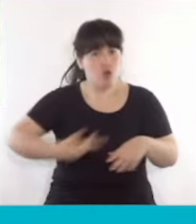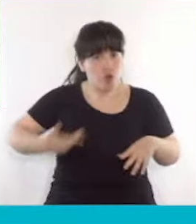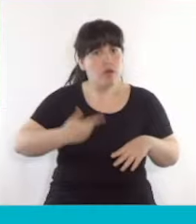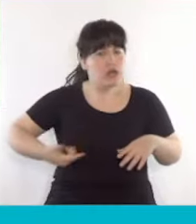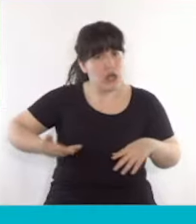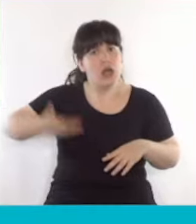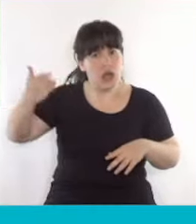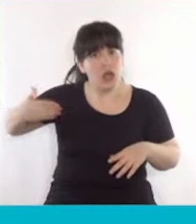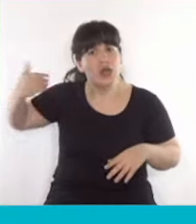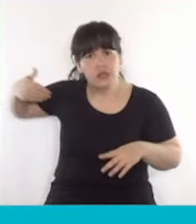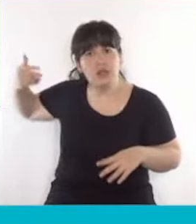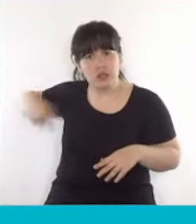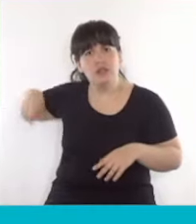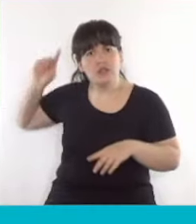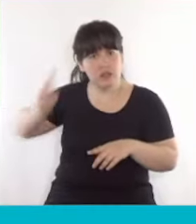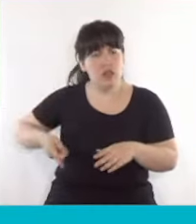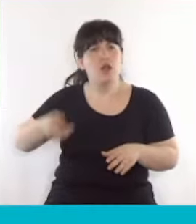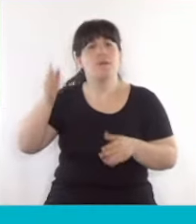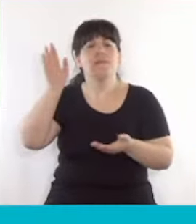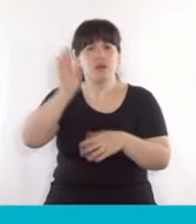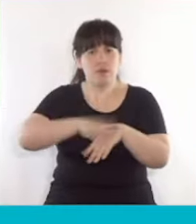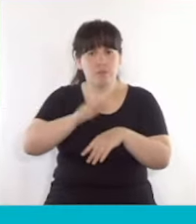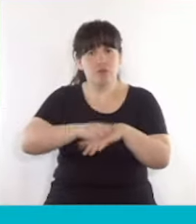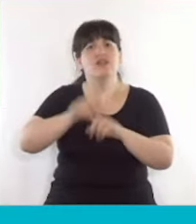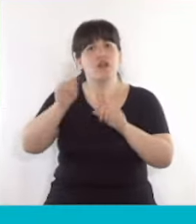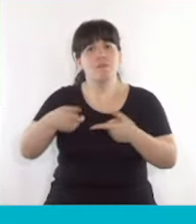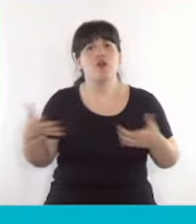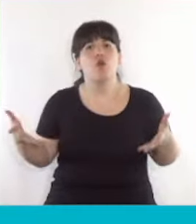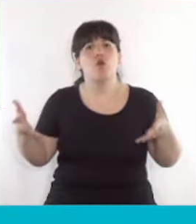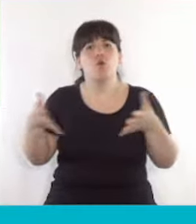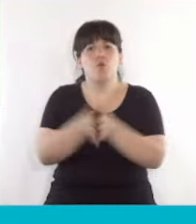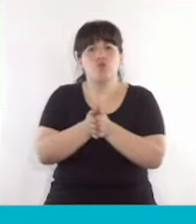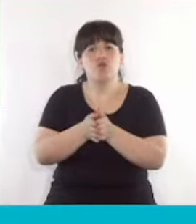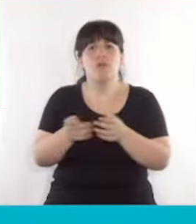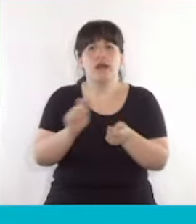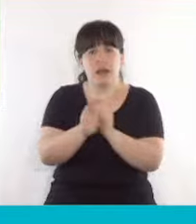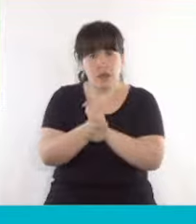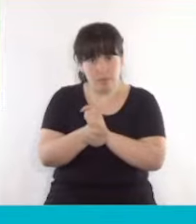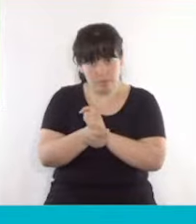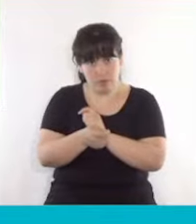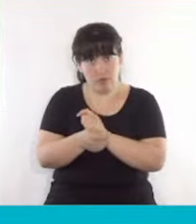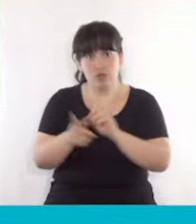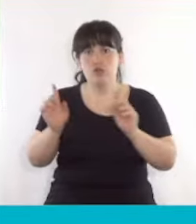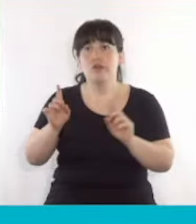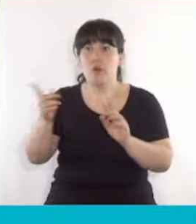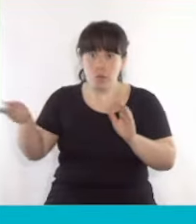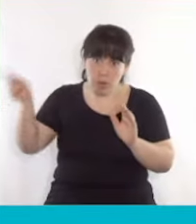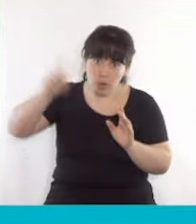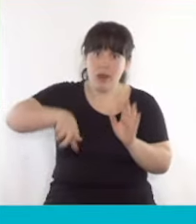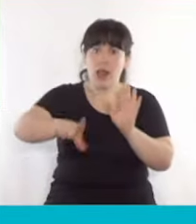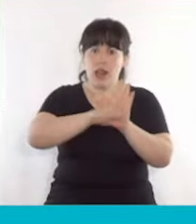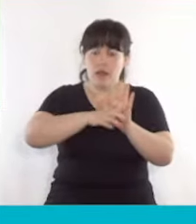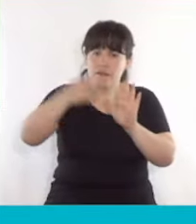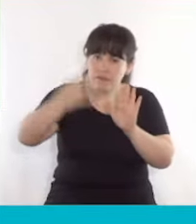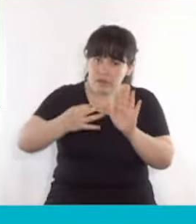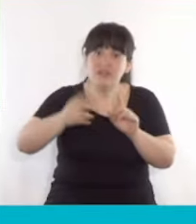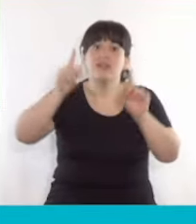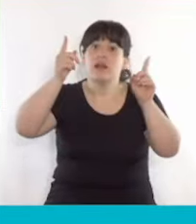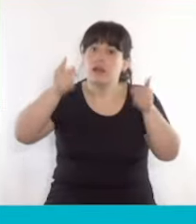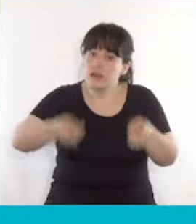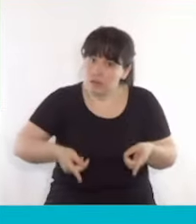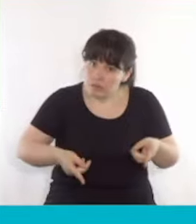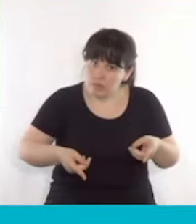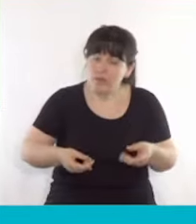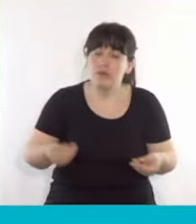pasaron incluso al de Juntos por el Cambio. No solo debemos volver a la legalidad, sino y por sobre todo